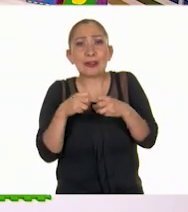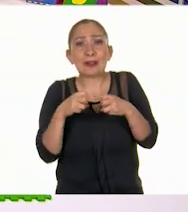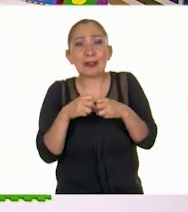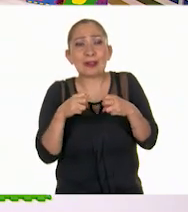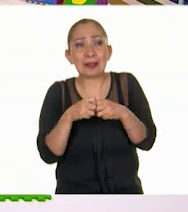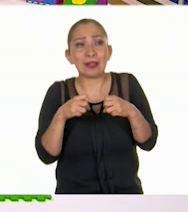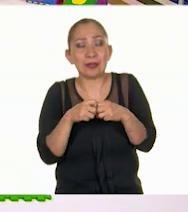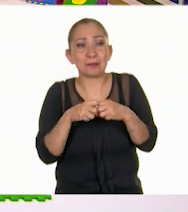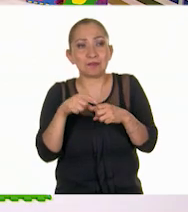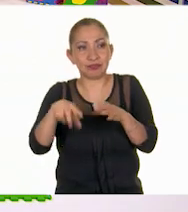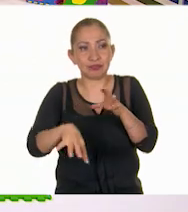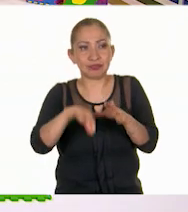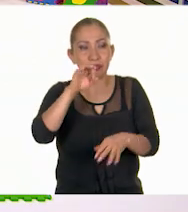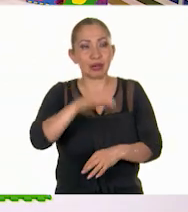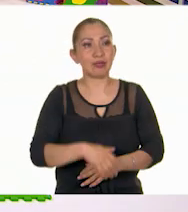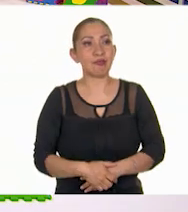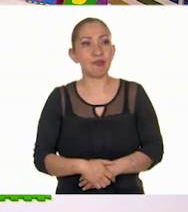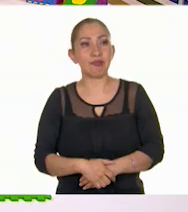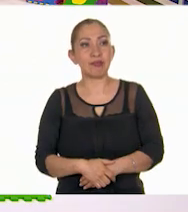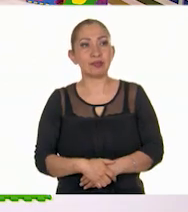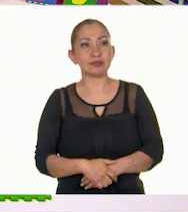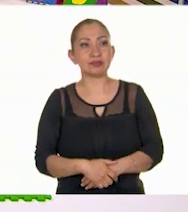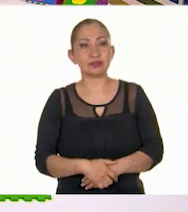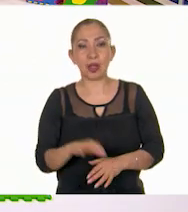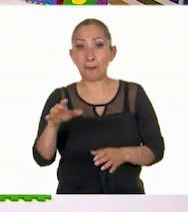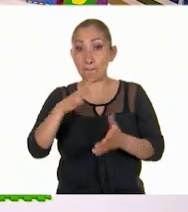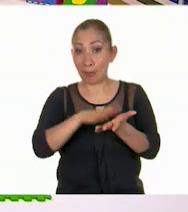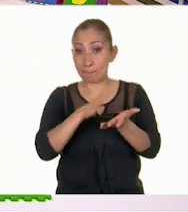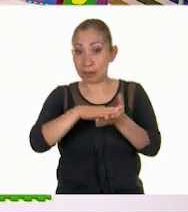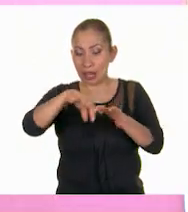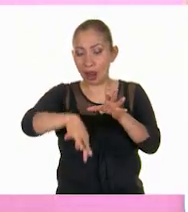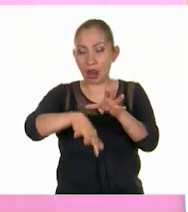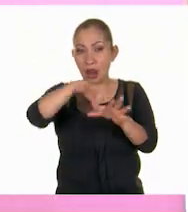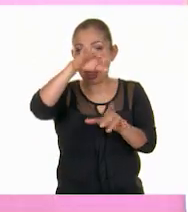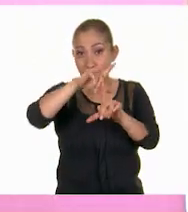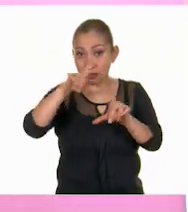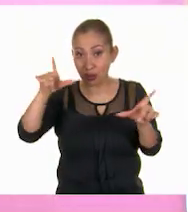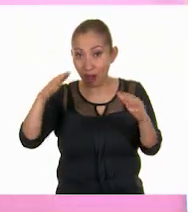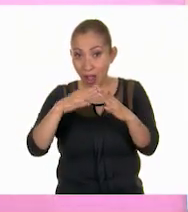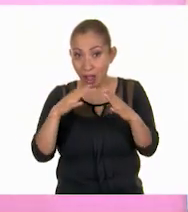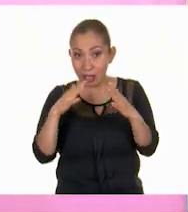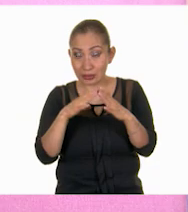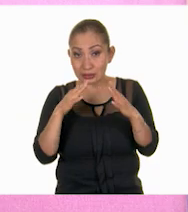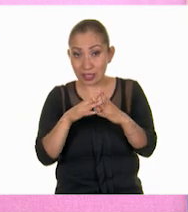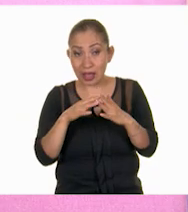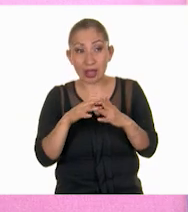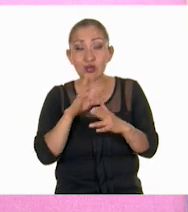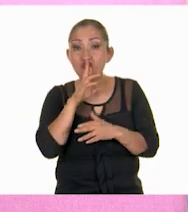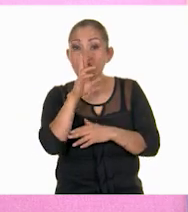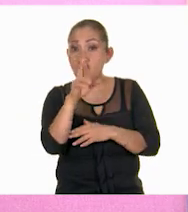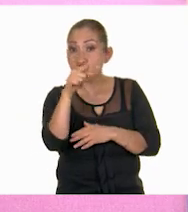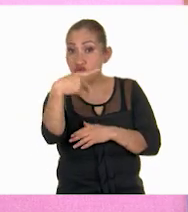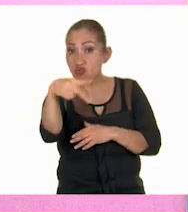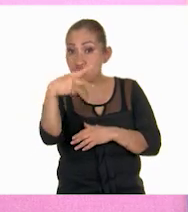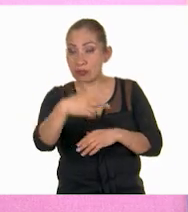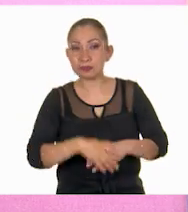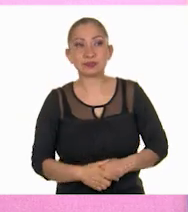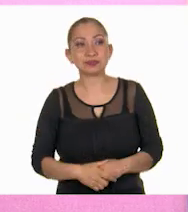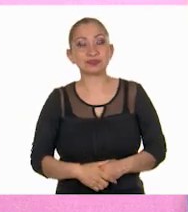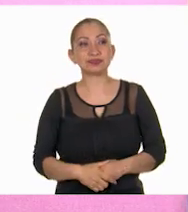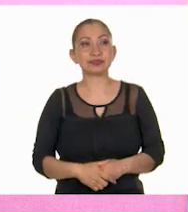Saca el papelito. Saca el papelito. Voy a sacar el papelito. ¿Están listos en casa? Porque ustedes tienen que contestar. Yo estoy lista.